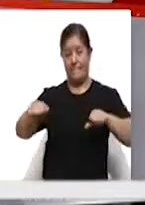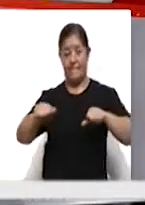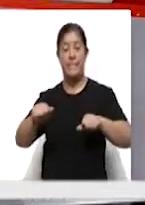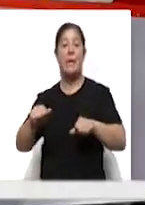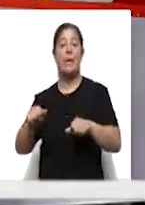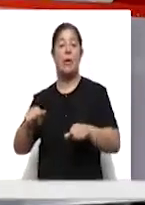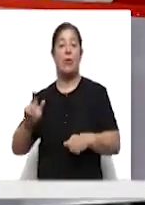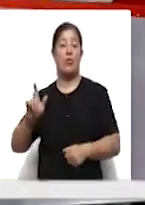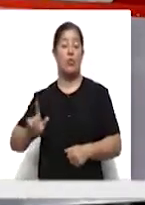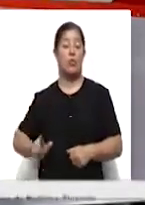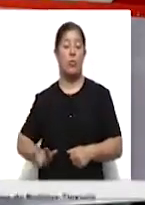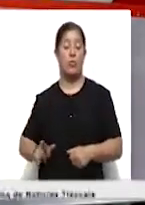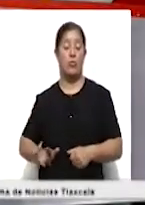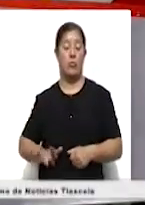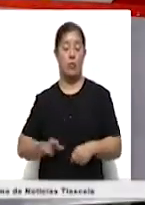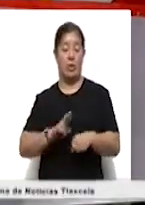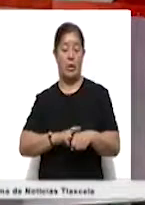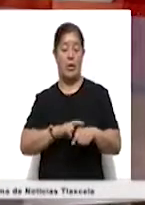electa Lorena Cuellar Cisneros.